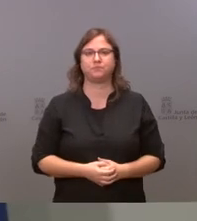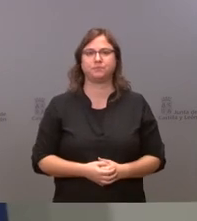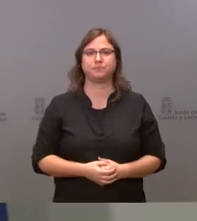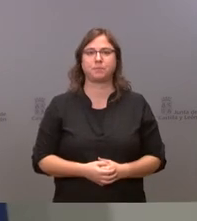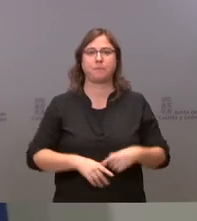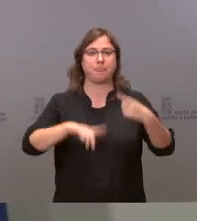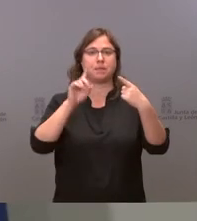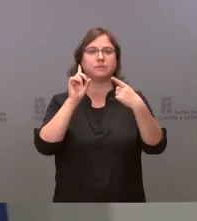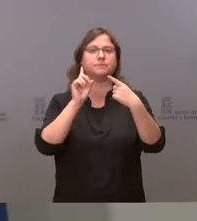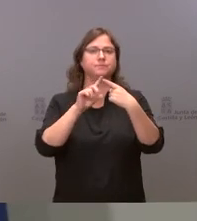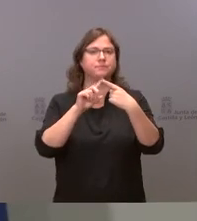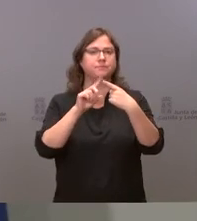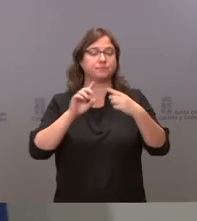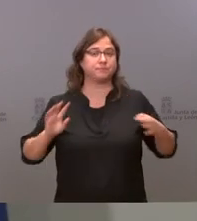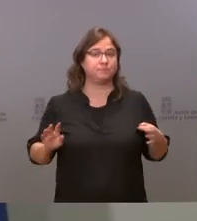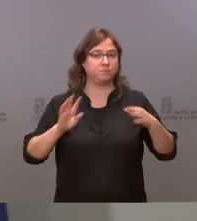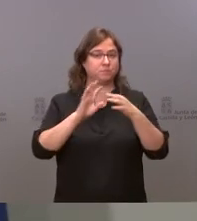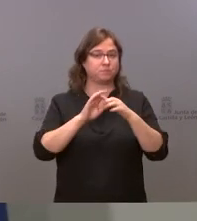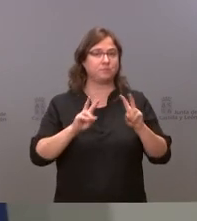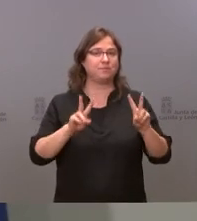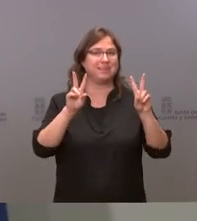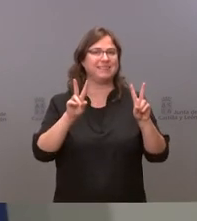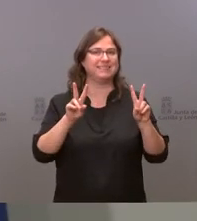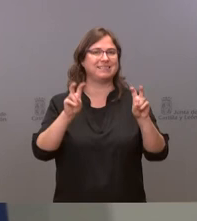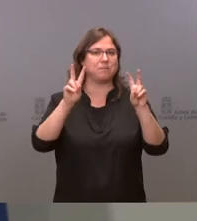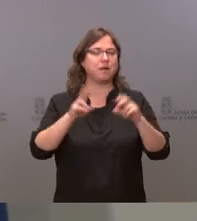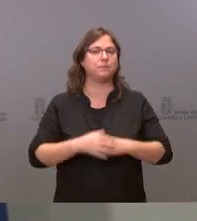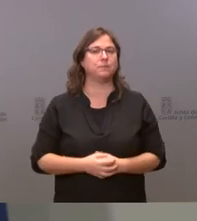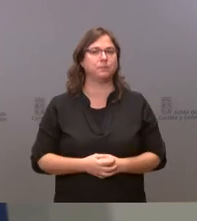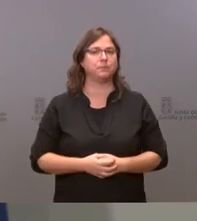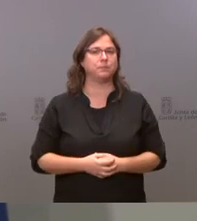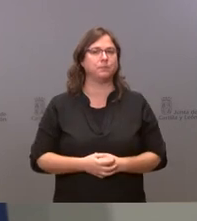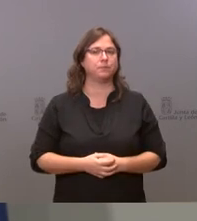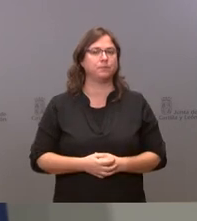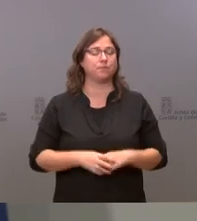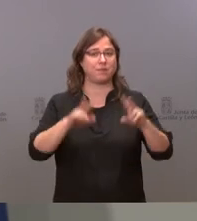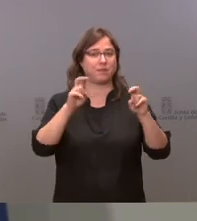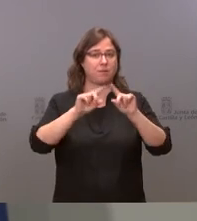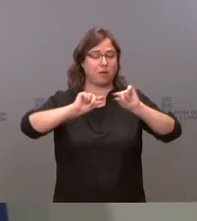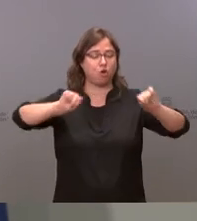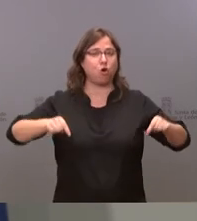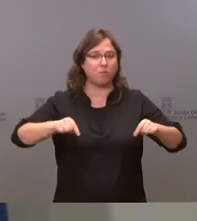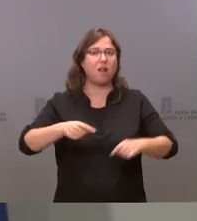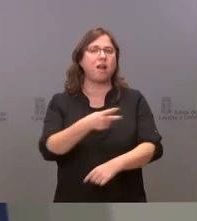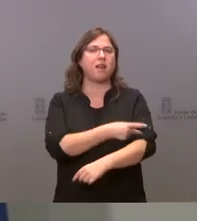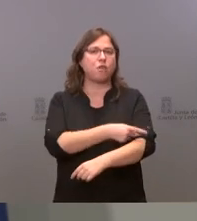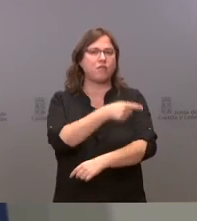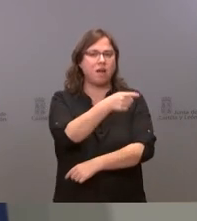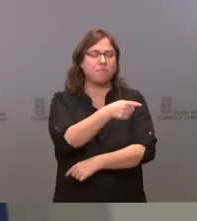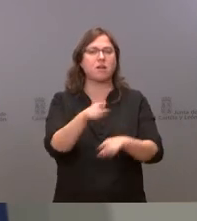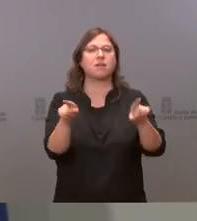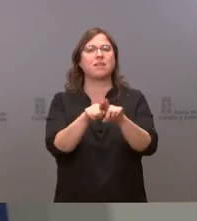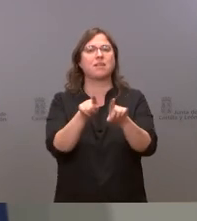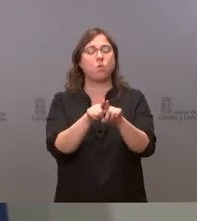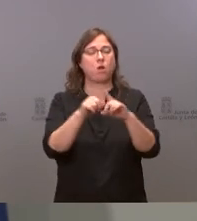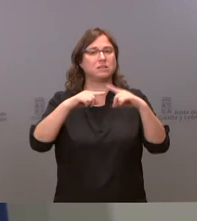Bien con respecto a la firma del convenio por el asunto de la radioterapia hasta donde yo sé el